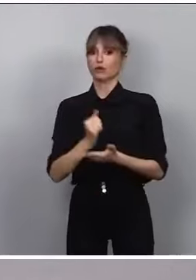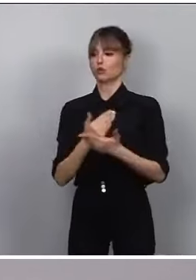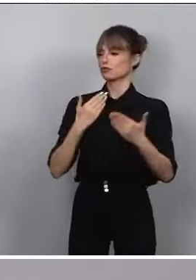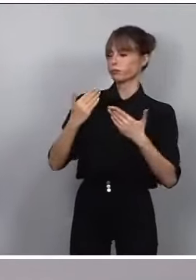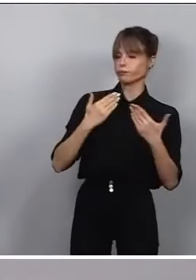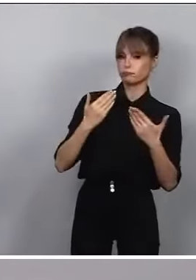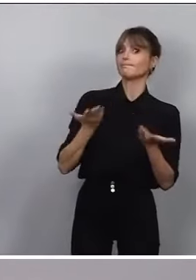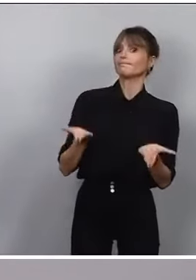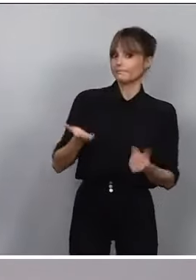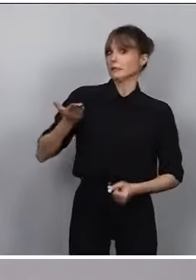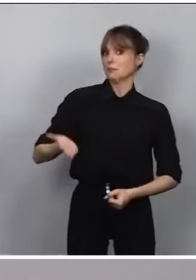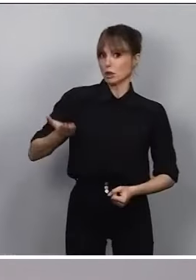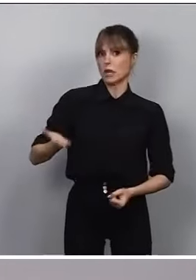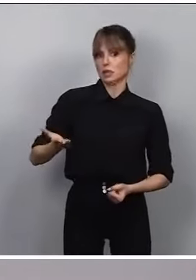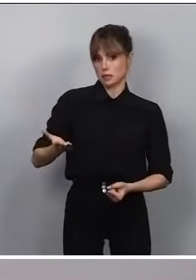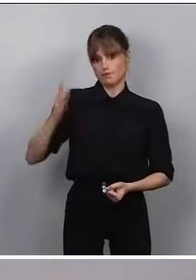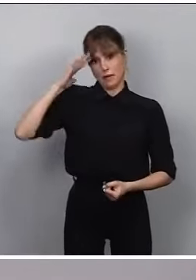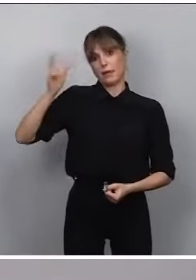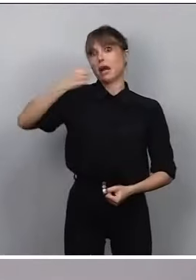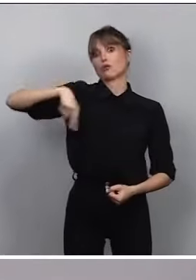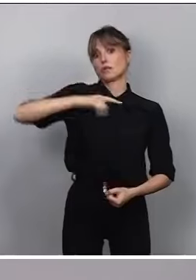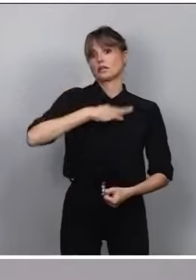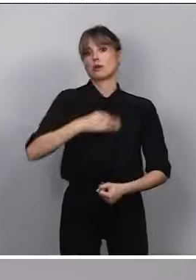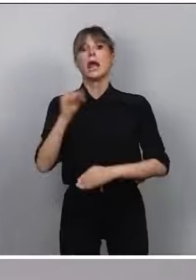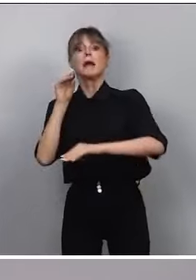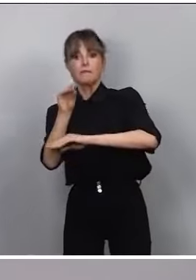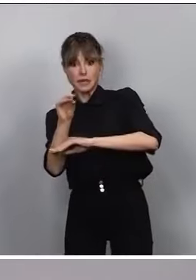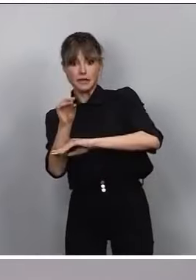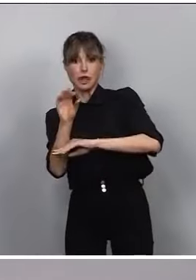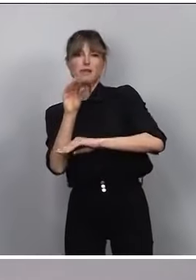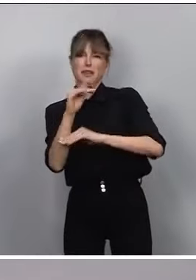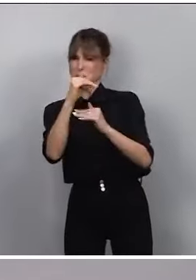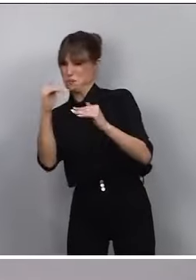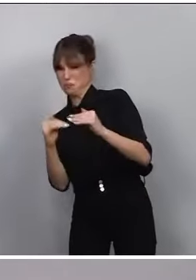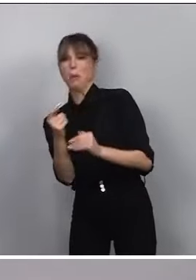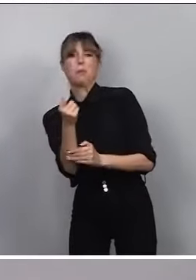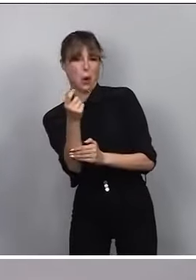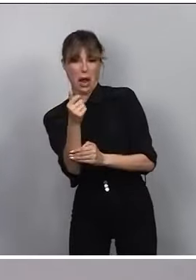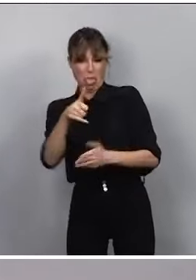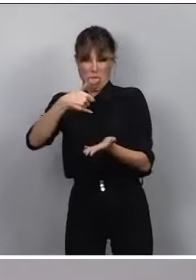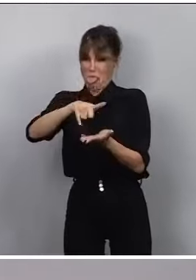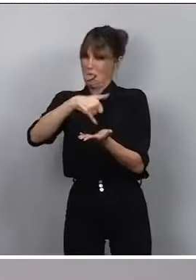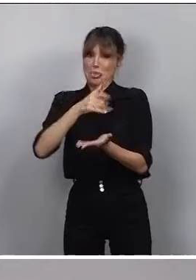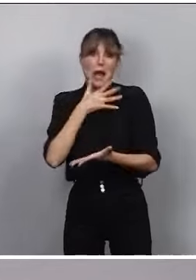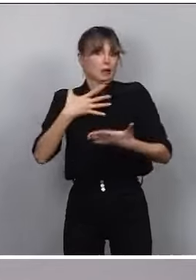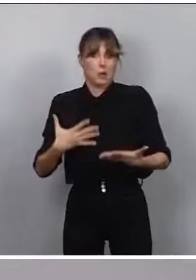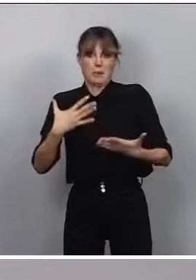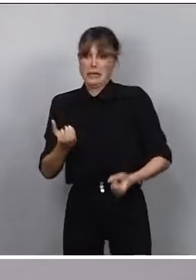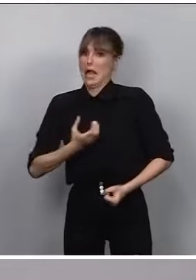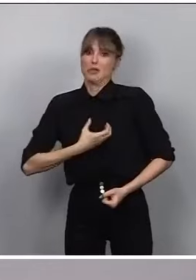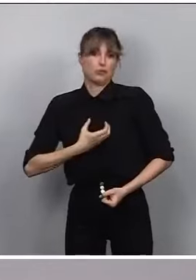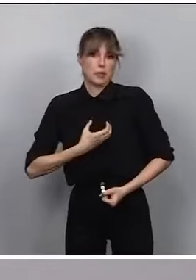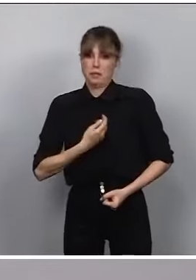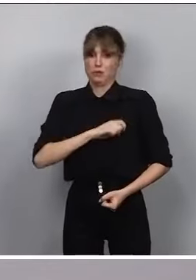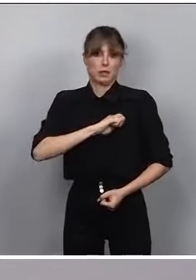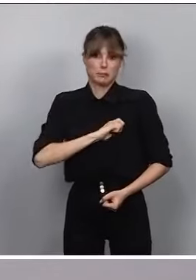Es fundamental, como ustedes se pueden imaginar, el de la financiación o infrafinanciación que ahora mismo estamos sufriendo los ayuntamientos